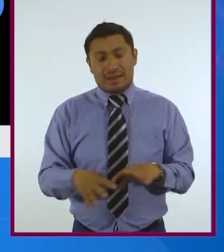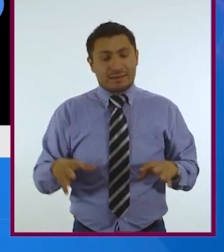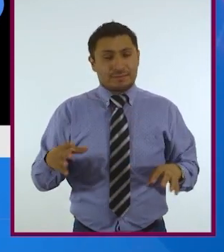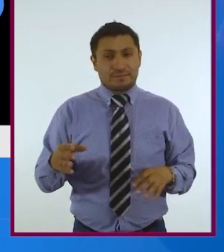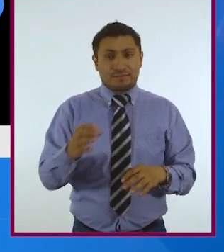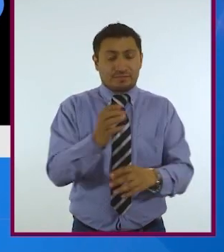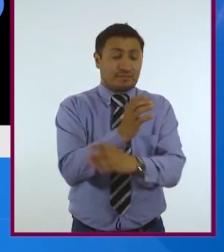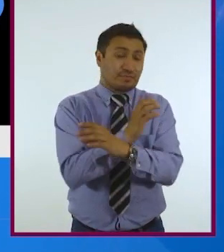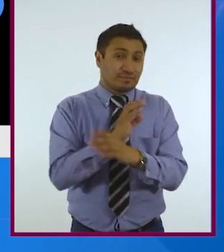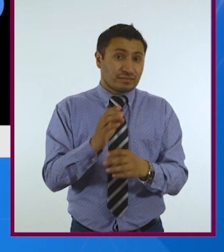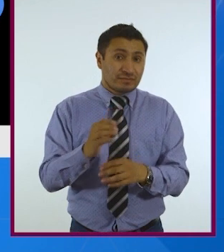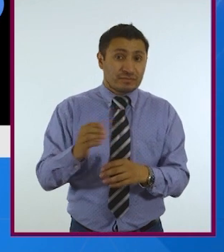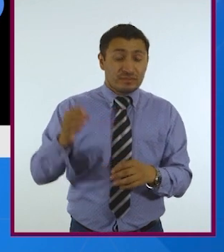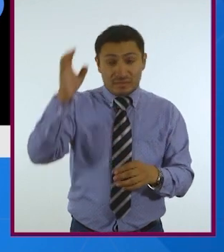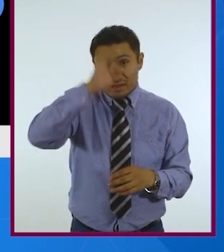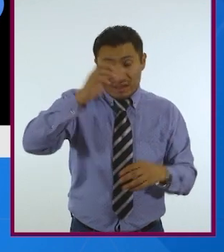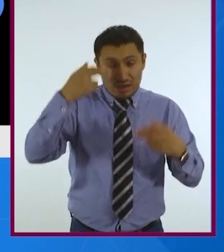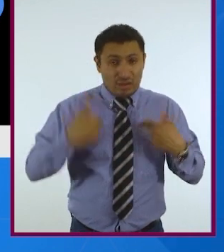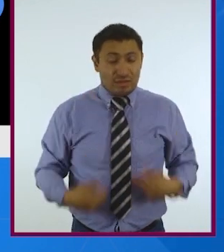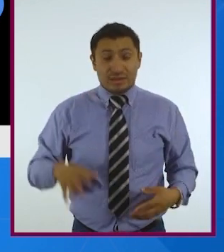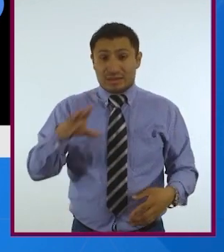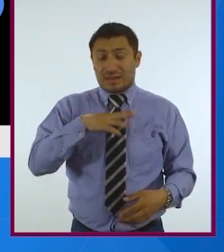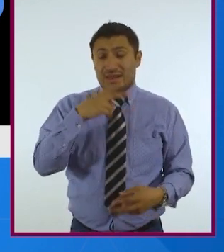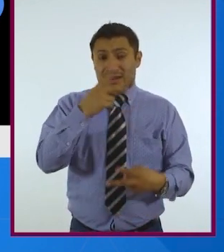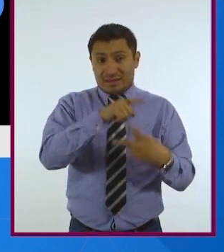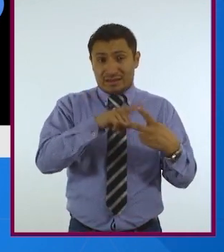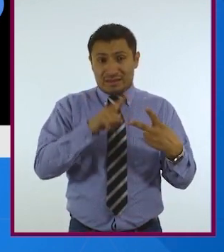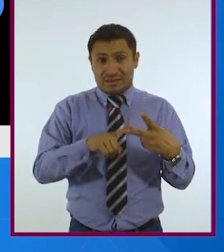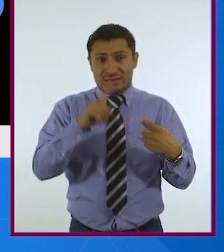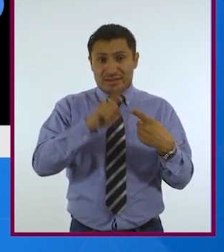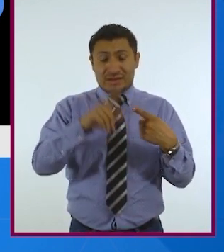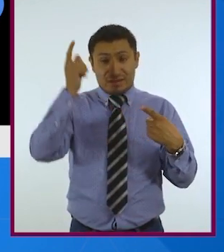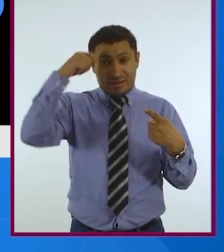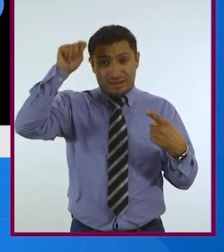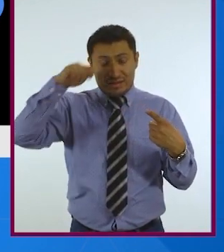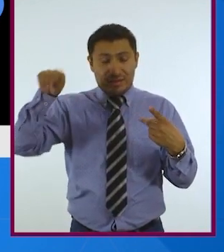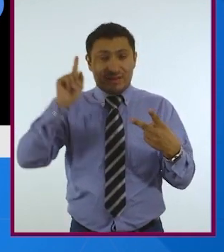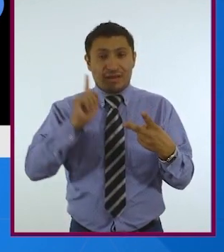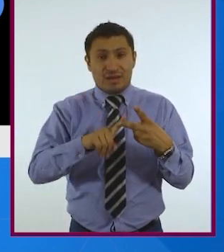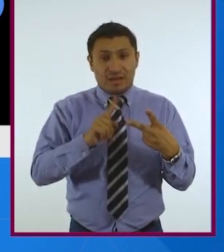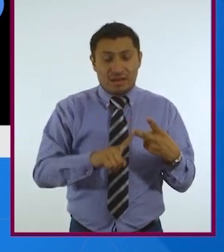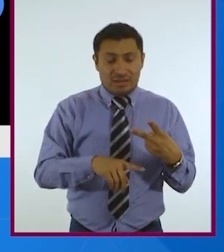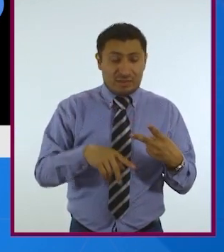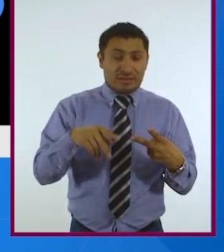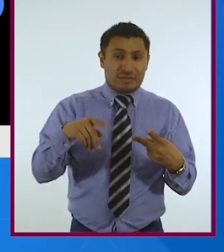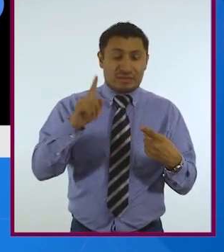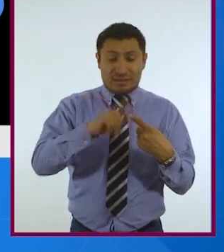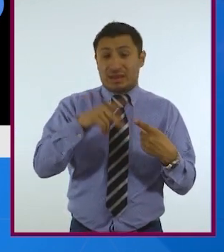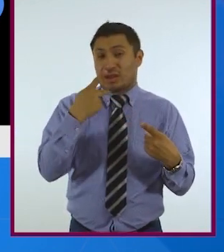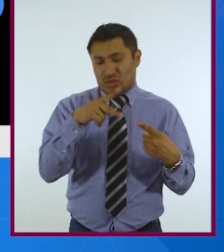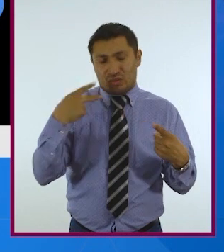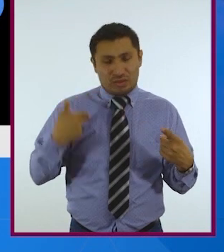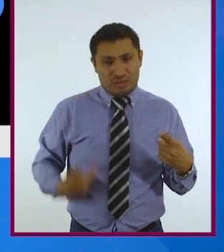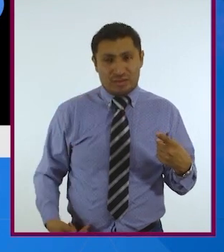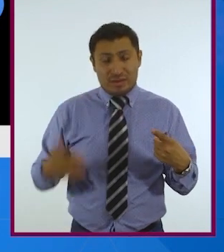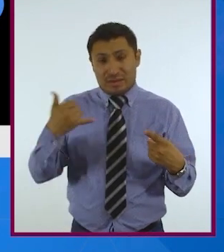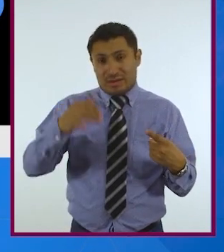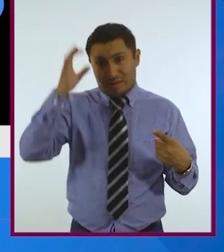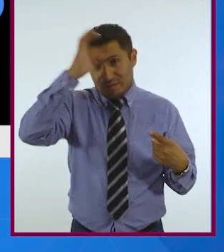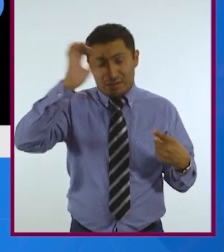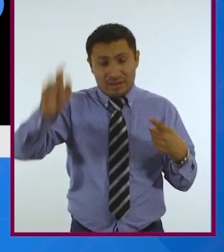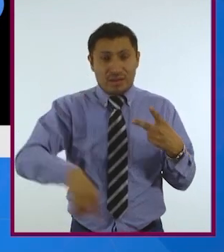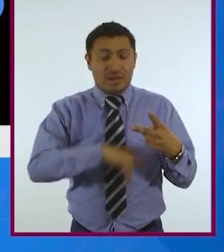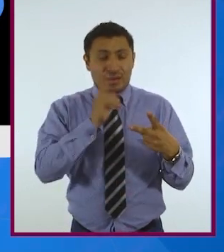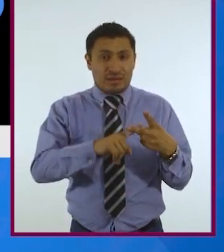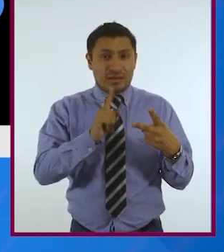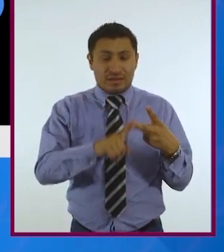ciencias y de las humanidades, tiene estos dos aspectos, tanto el aspecto teórico propio de las humanidades y de las ciencias,